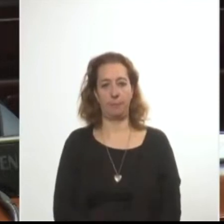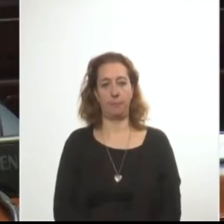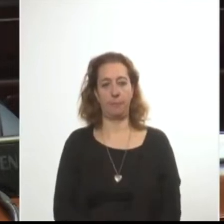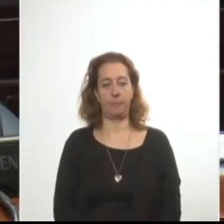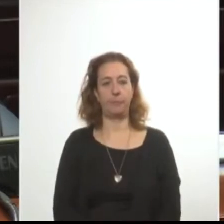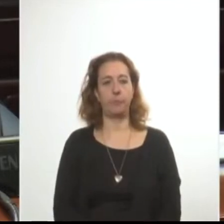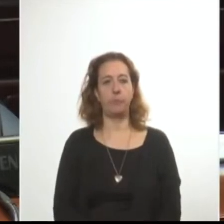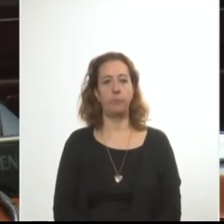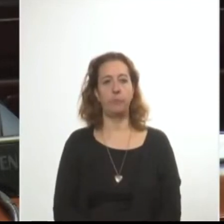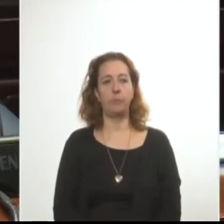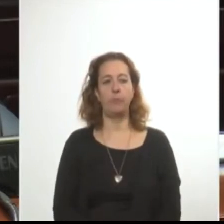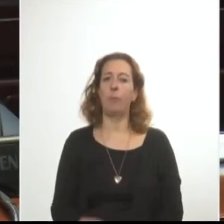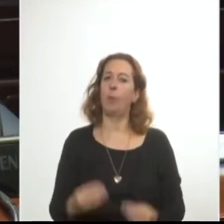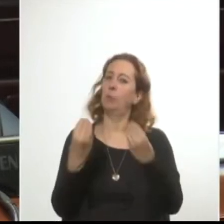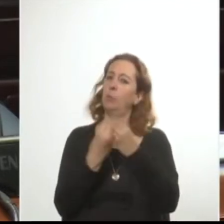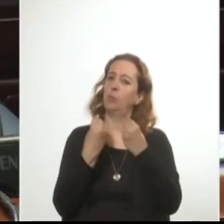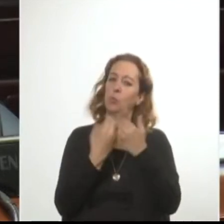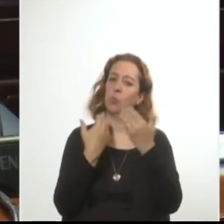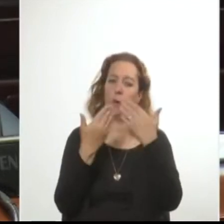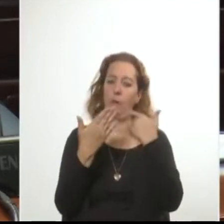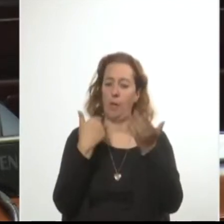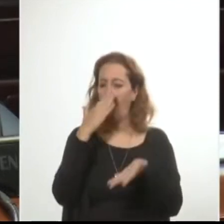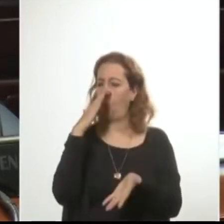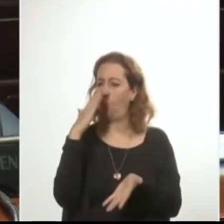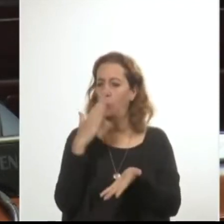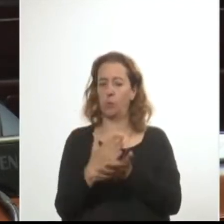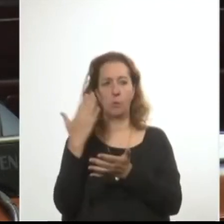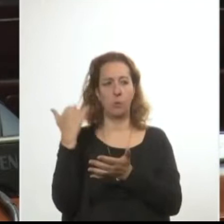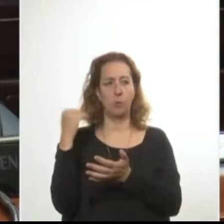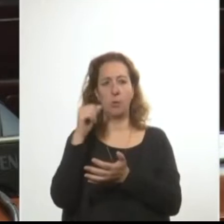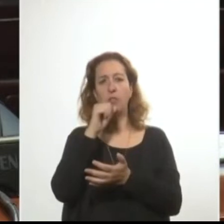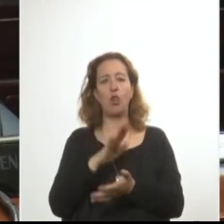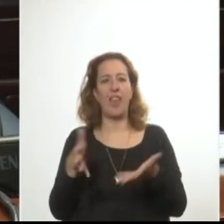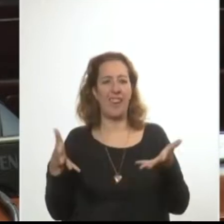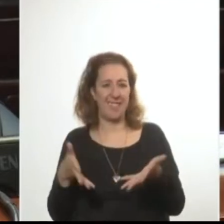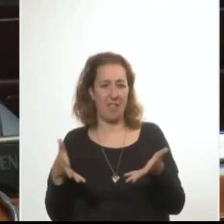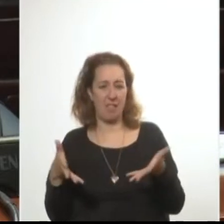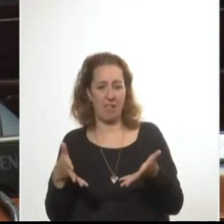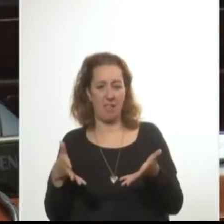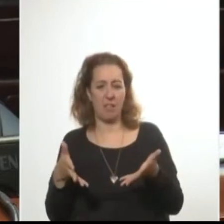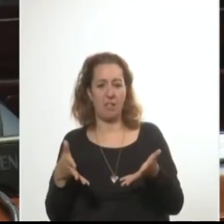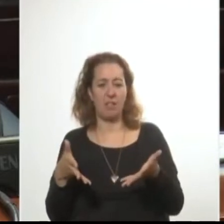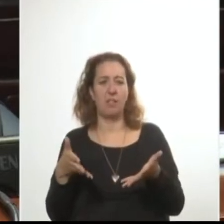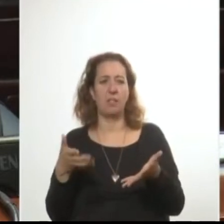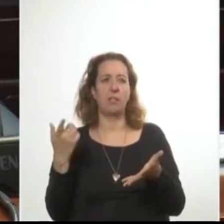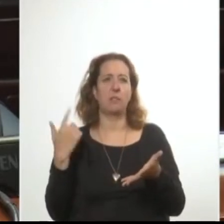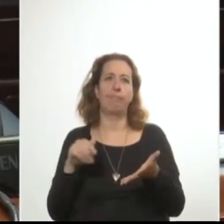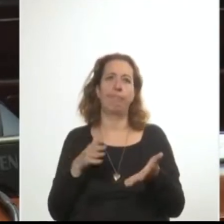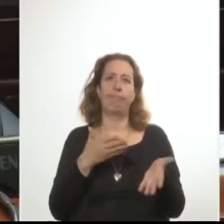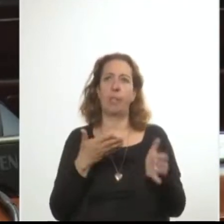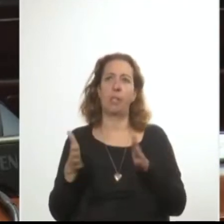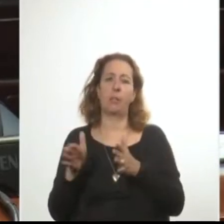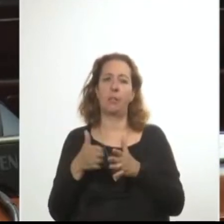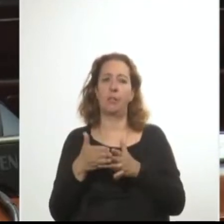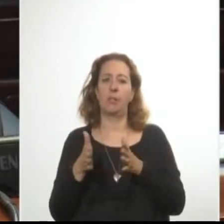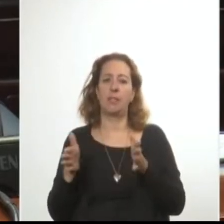Mucho se ha hablado en los últimos tiempos de la llamada historia reciente, a la que prácticamente se